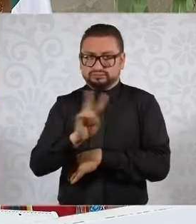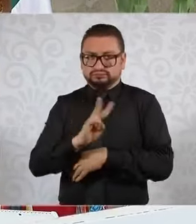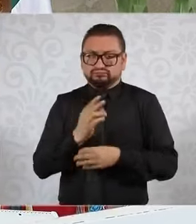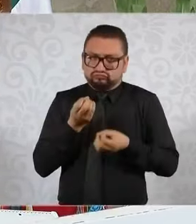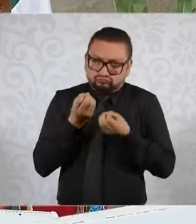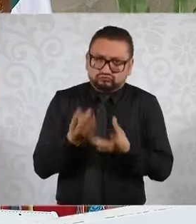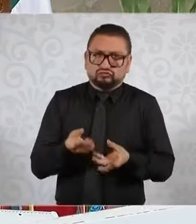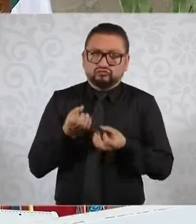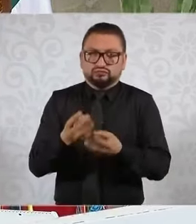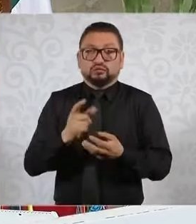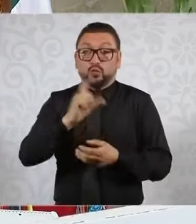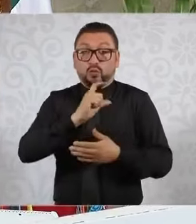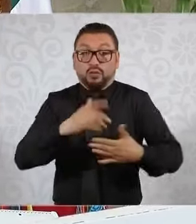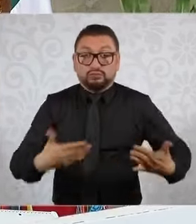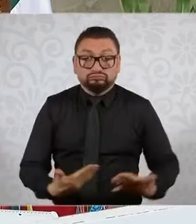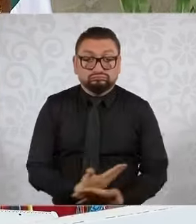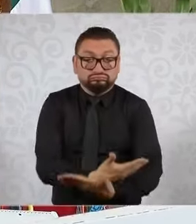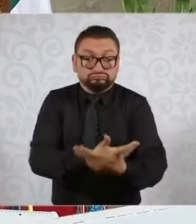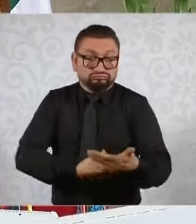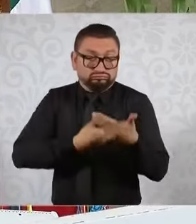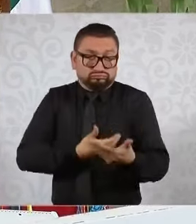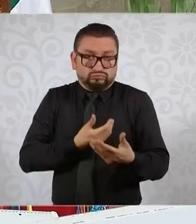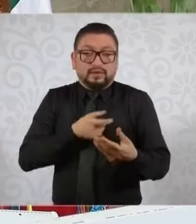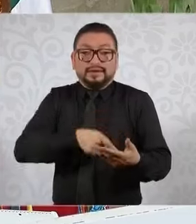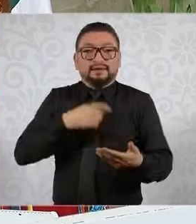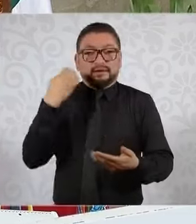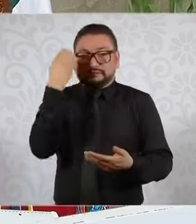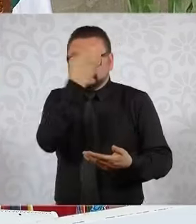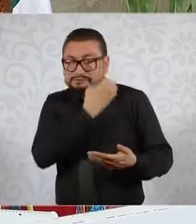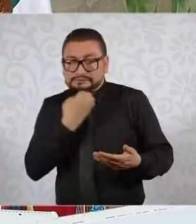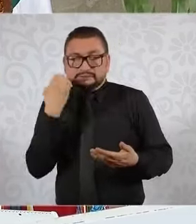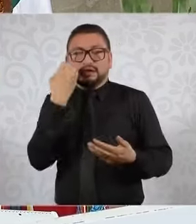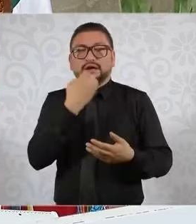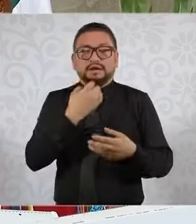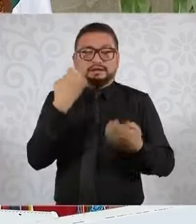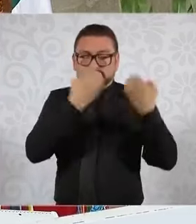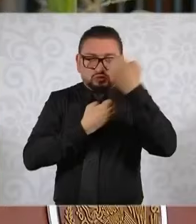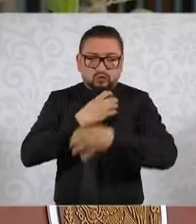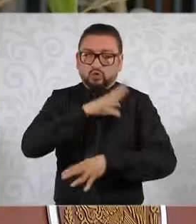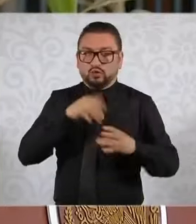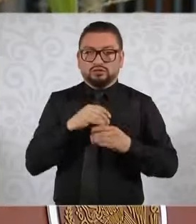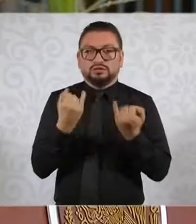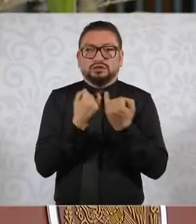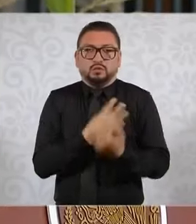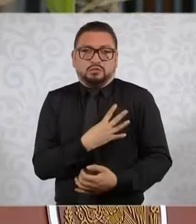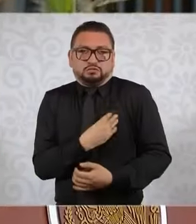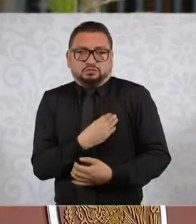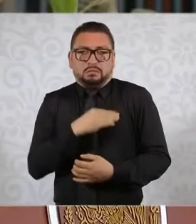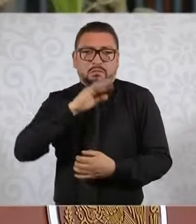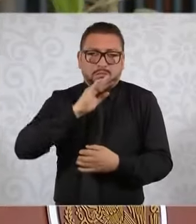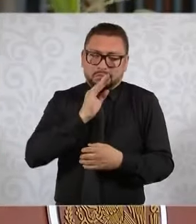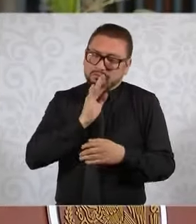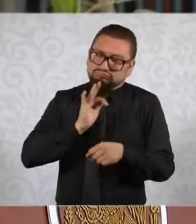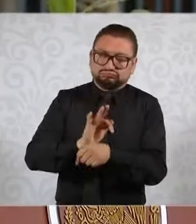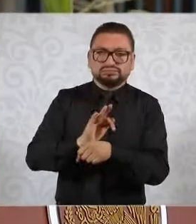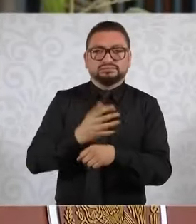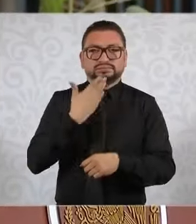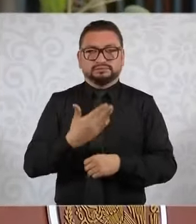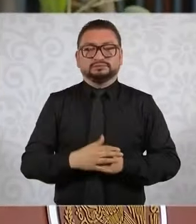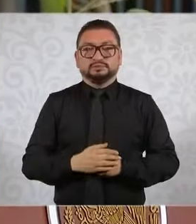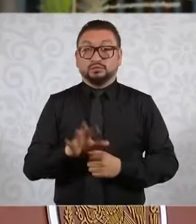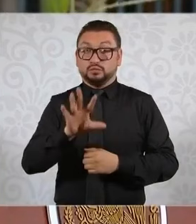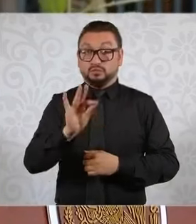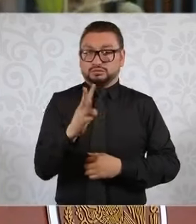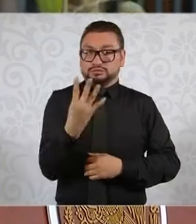a los recién nacidos sustamizajes y promoveremos la lactancia materna. 44.